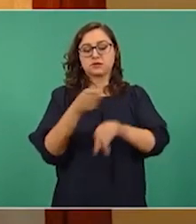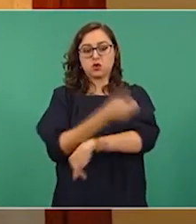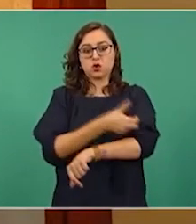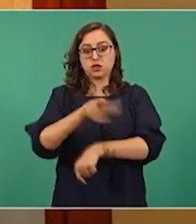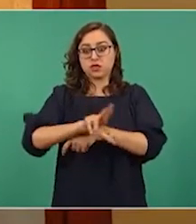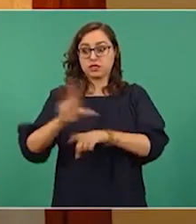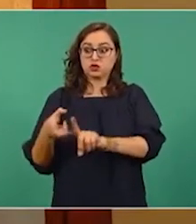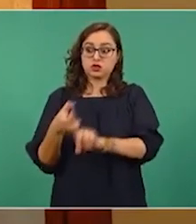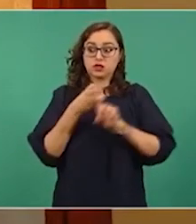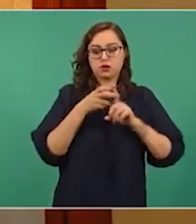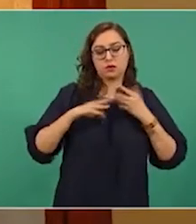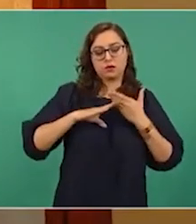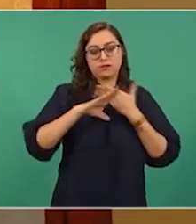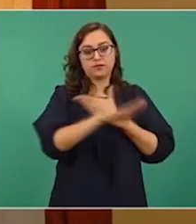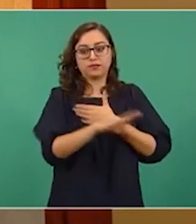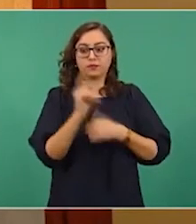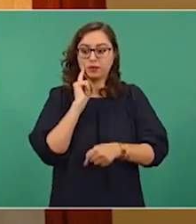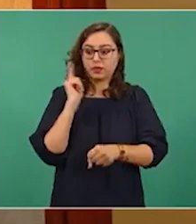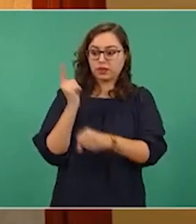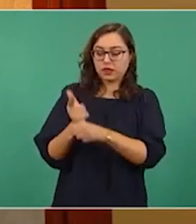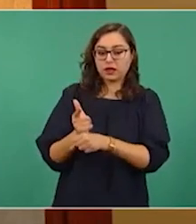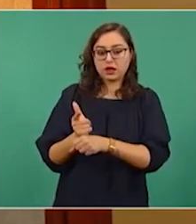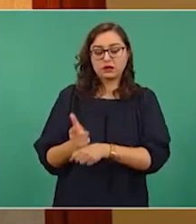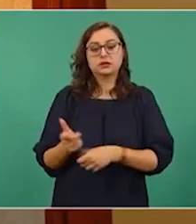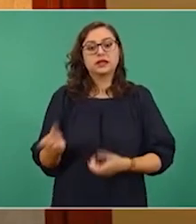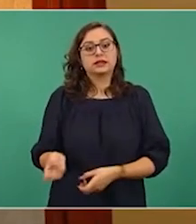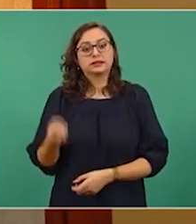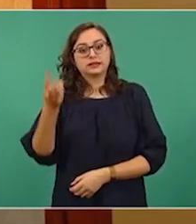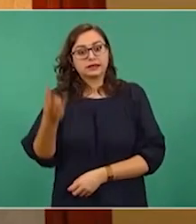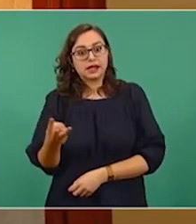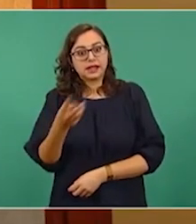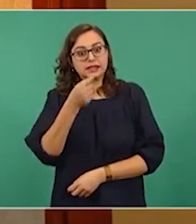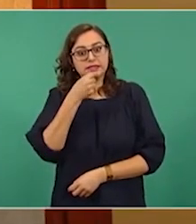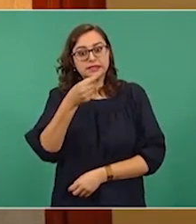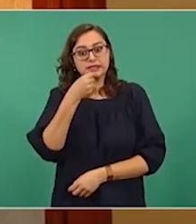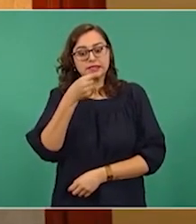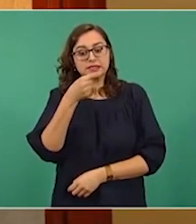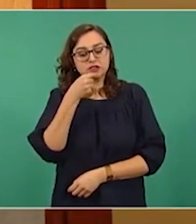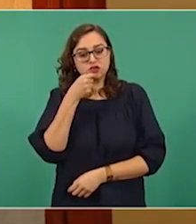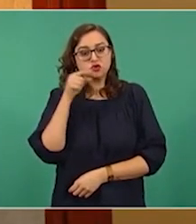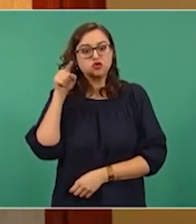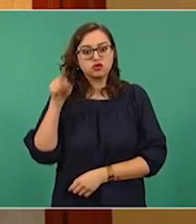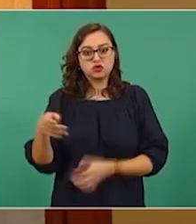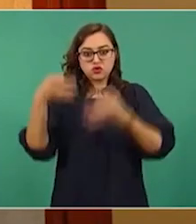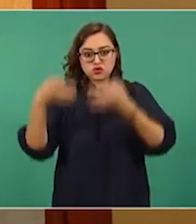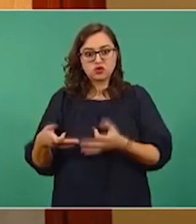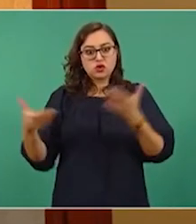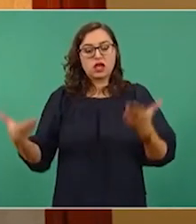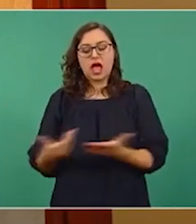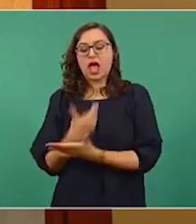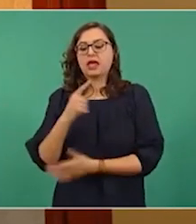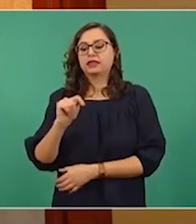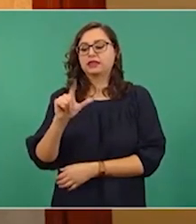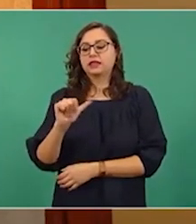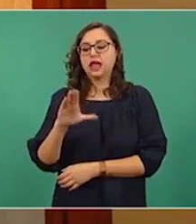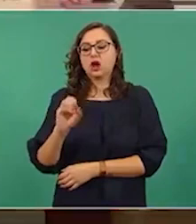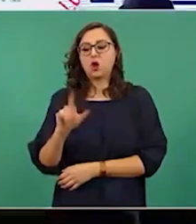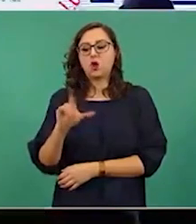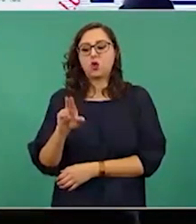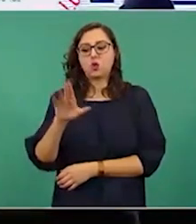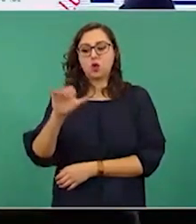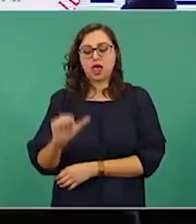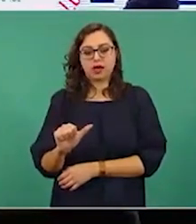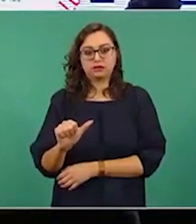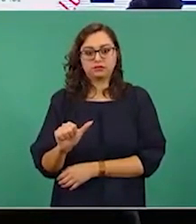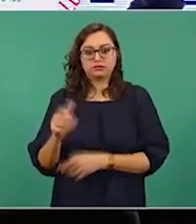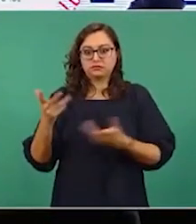Antisecuestros. Localizaron un grupo de tres menores de edad, originarios de Tlacolula de Matamoros, quienes habían